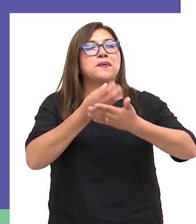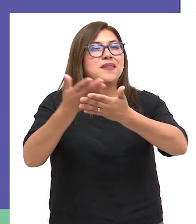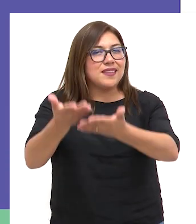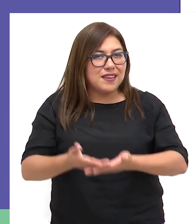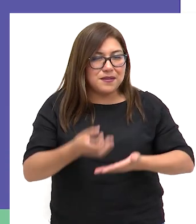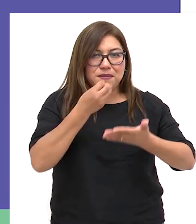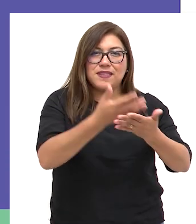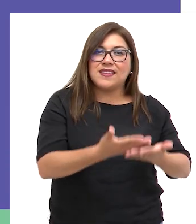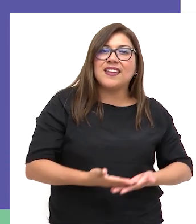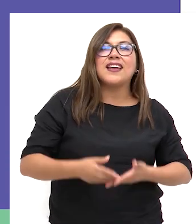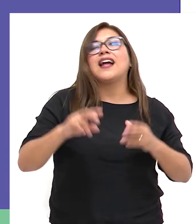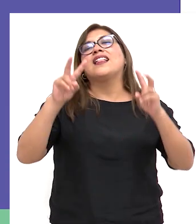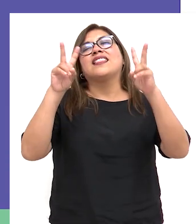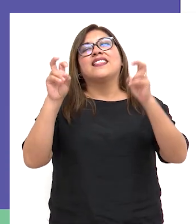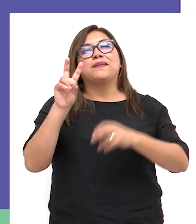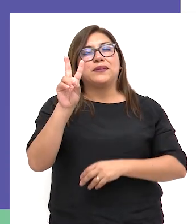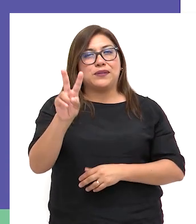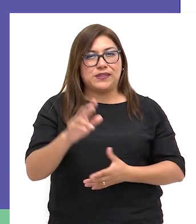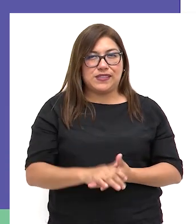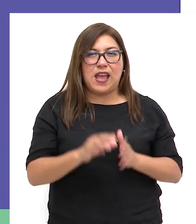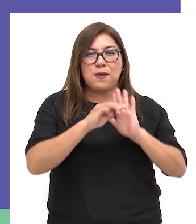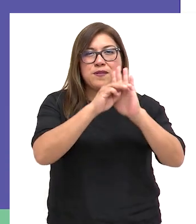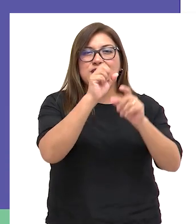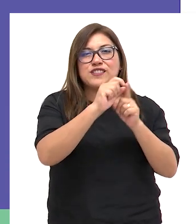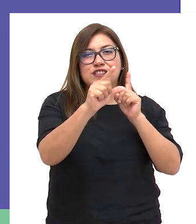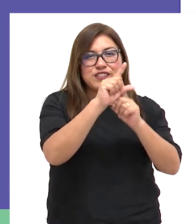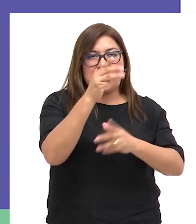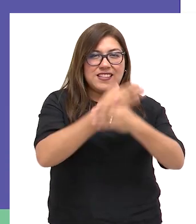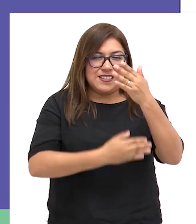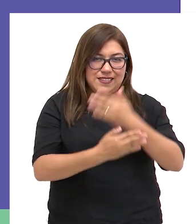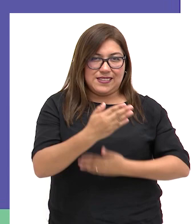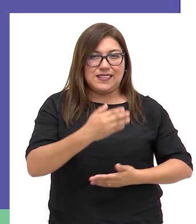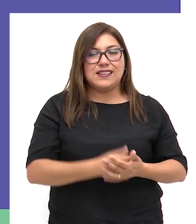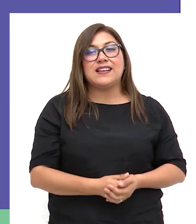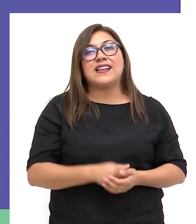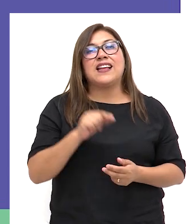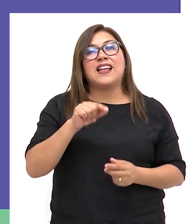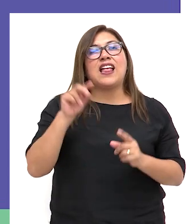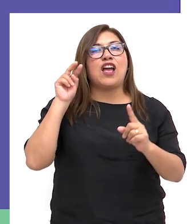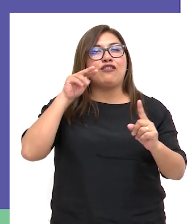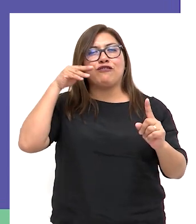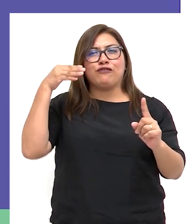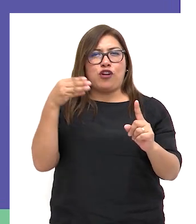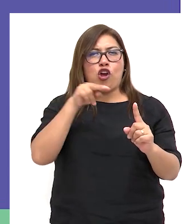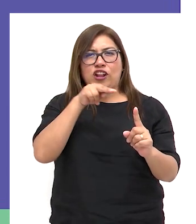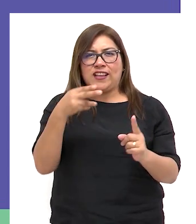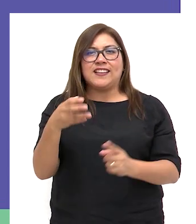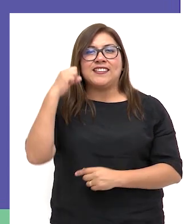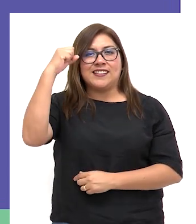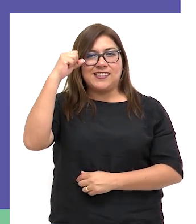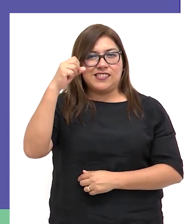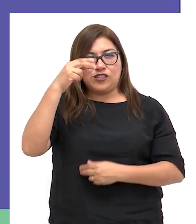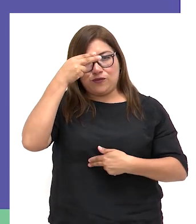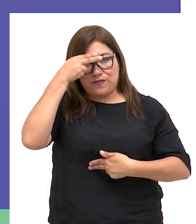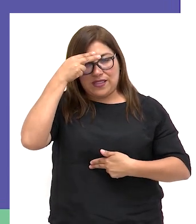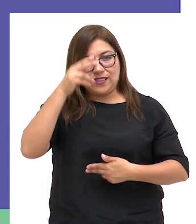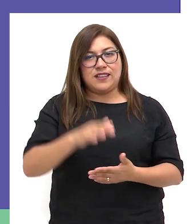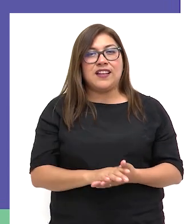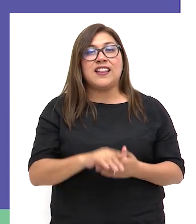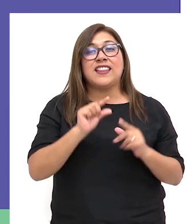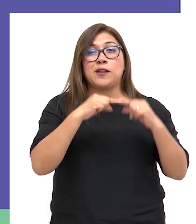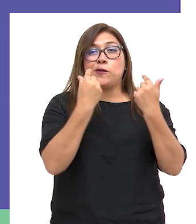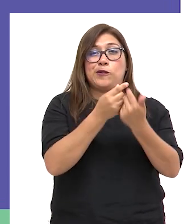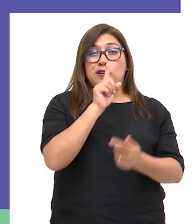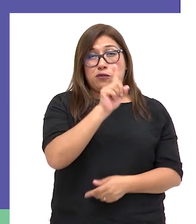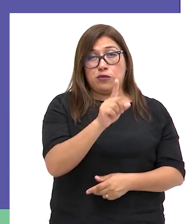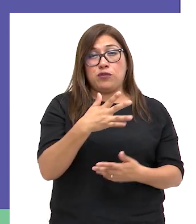Bienvenidas y bienvenidos al tema 2, modelo social de la discapacidad desde un enfoque de derechos humanos. Del